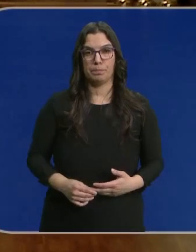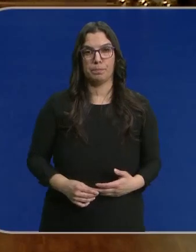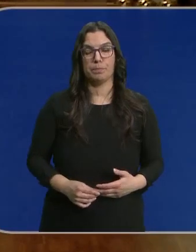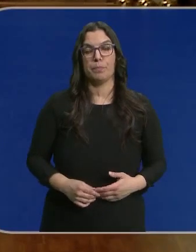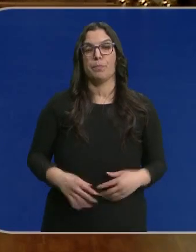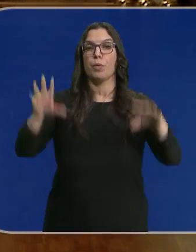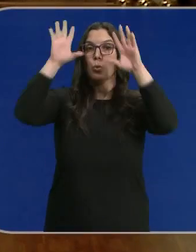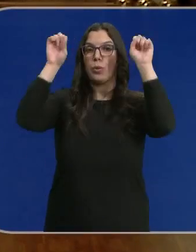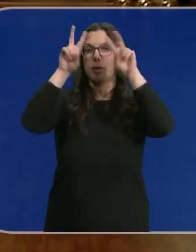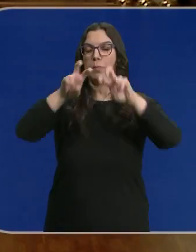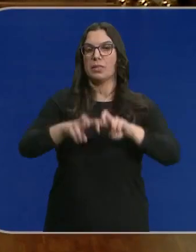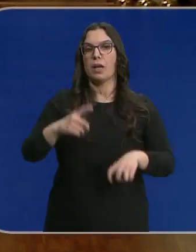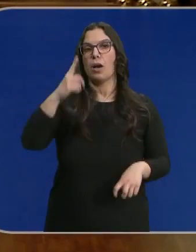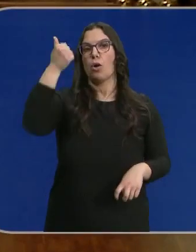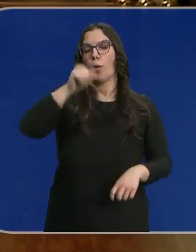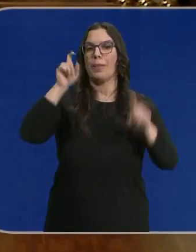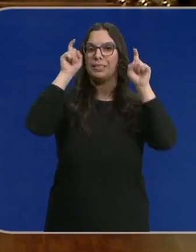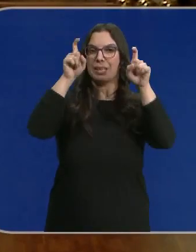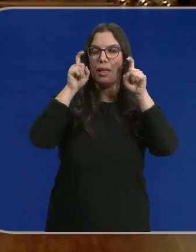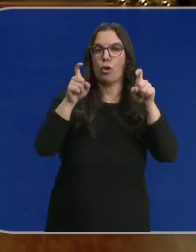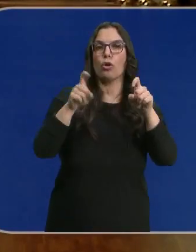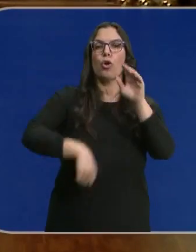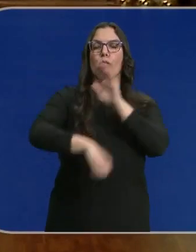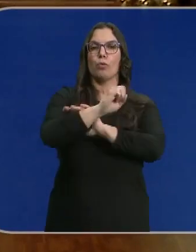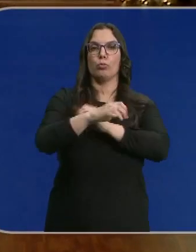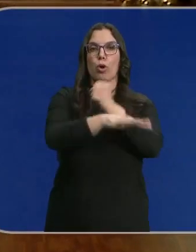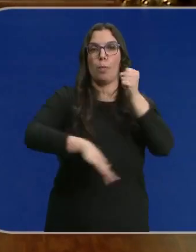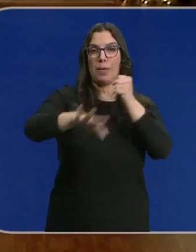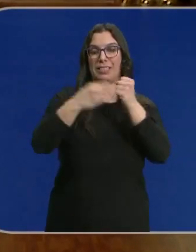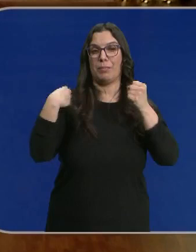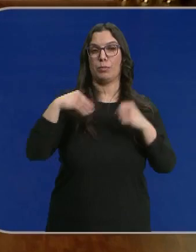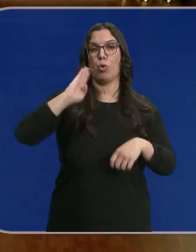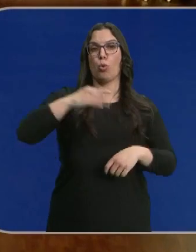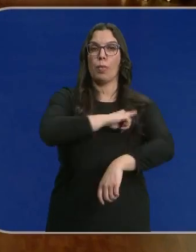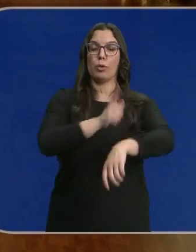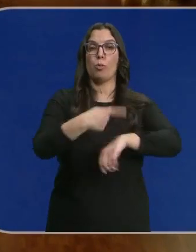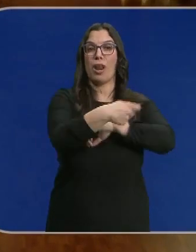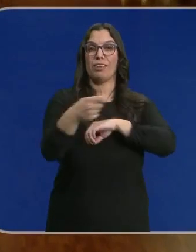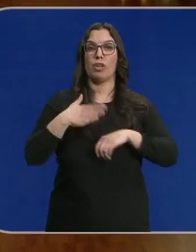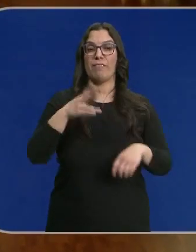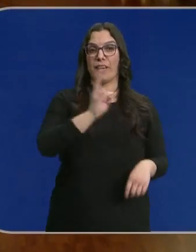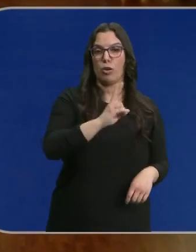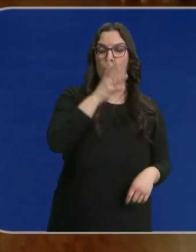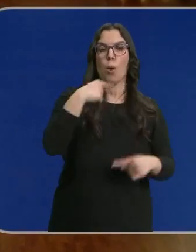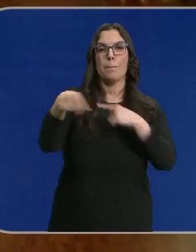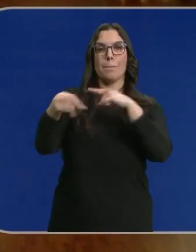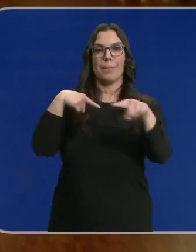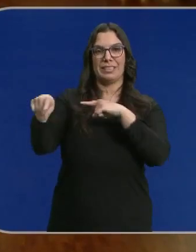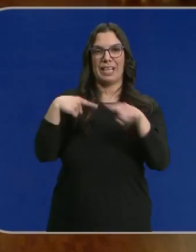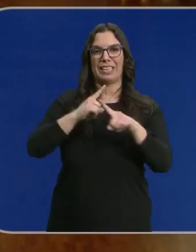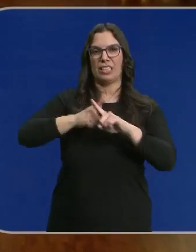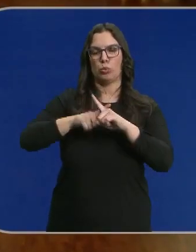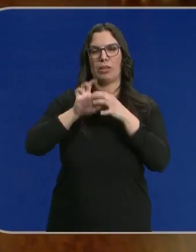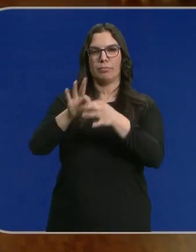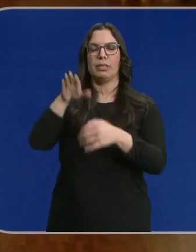La Guardia Civil investiga a un entrenador de fútbol base del Club Deportivo La Victoria en Valladolid por haber intercambiado mensajes sexuales con un menor de